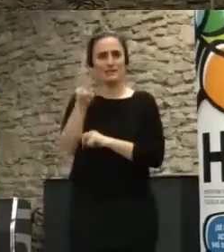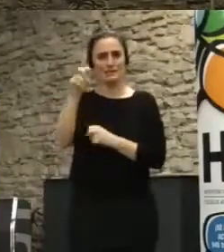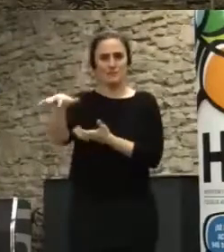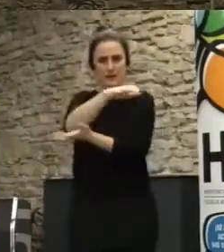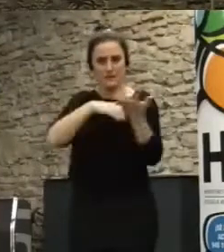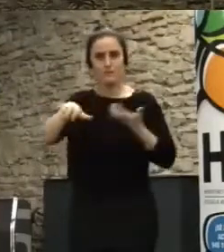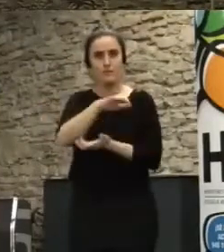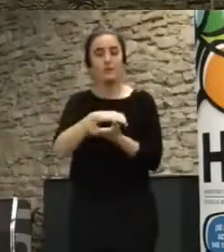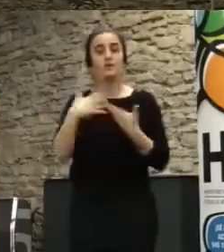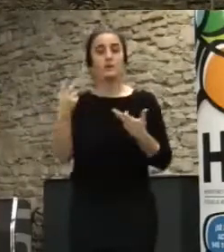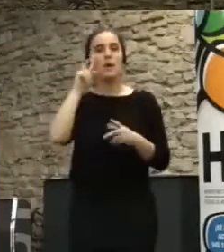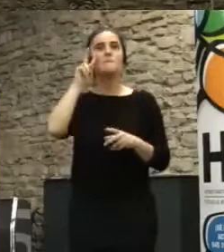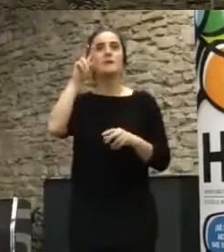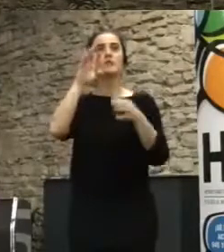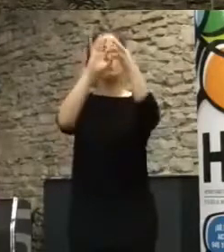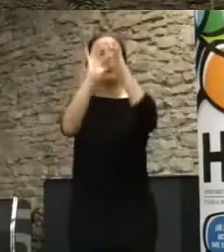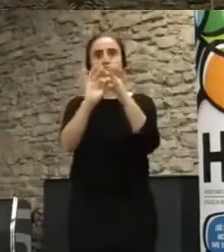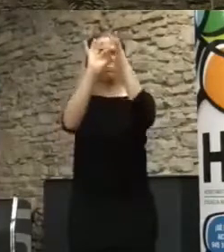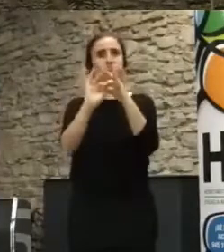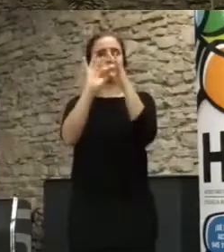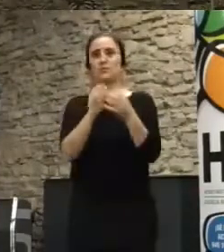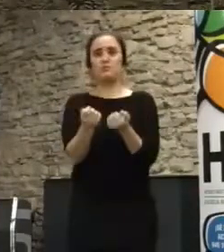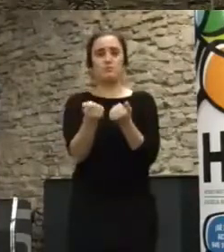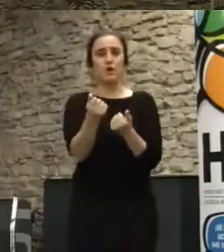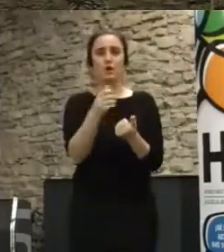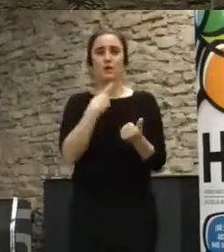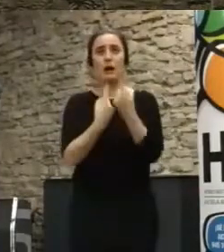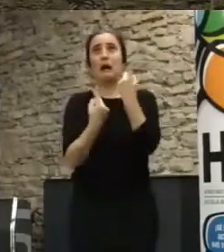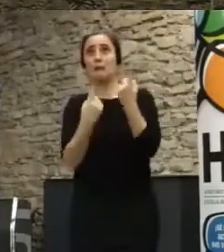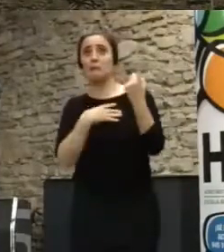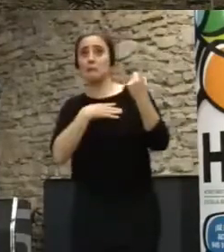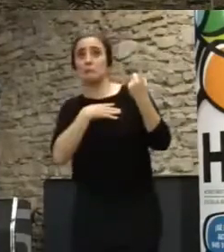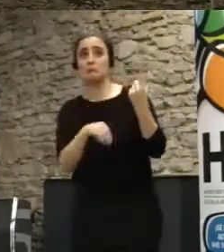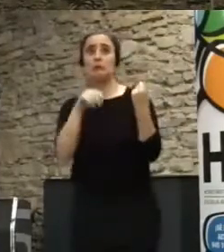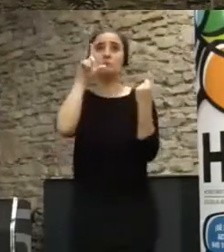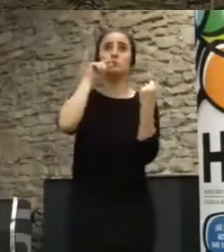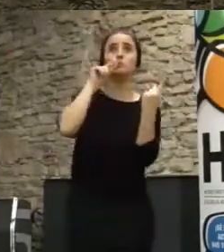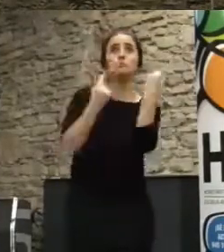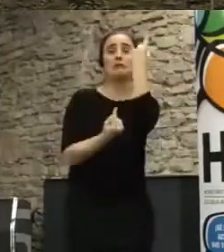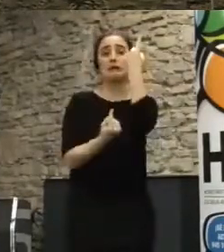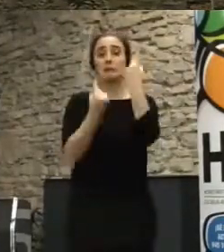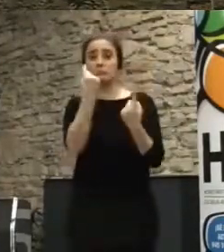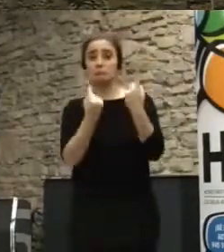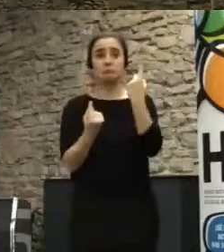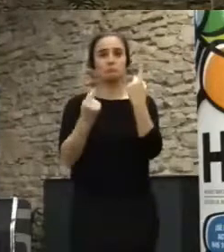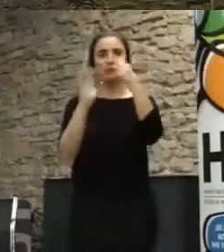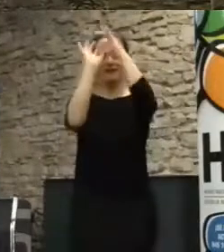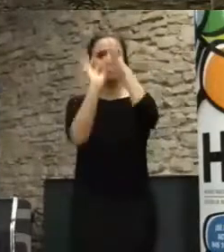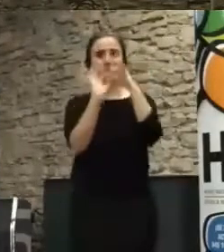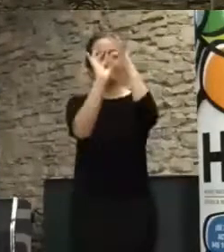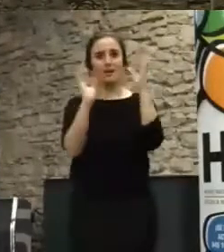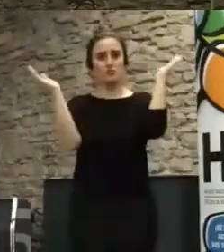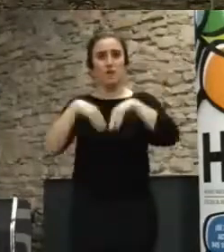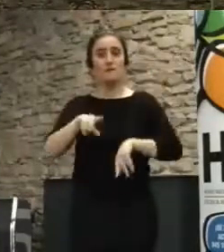puente entre los dos grandes partidos, algún militante que postea uno y otro, pero casi no hay diálogo. Y fijaos,